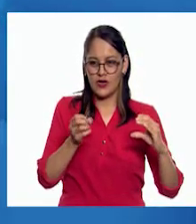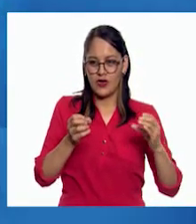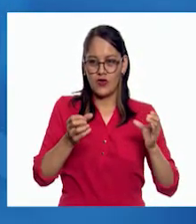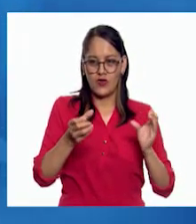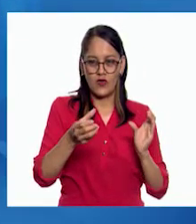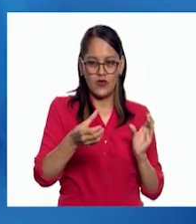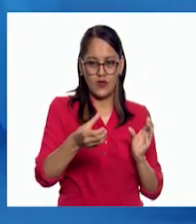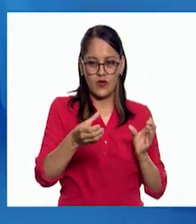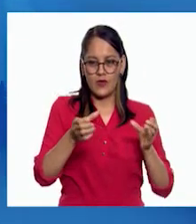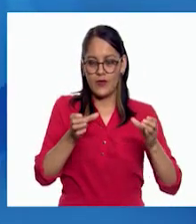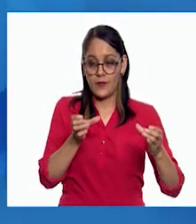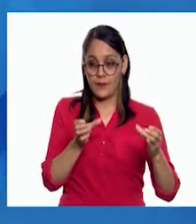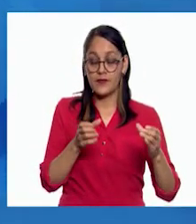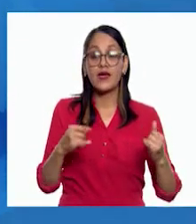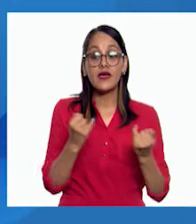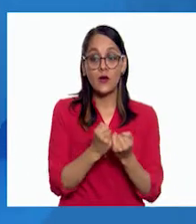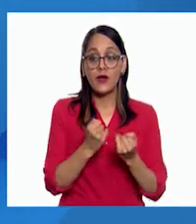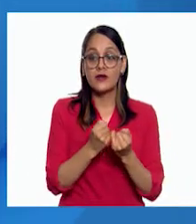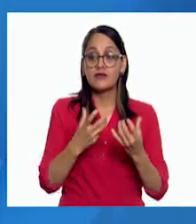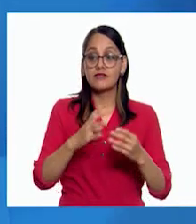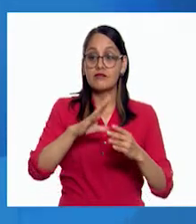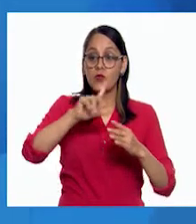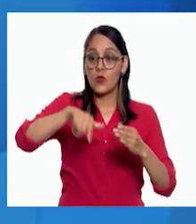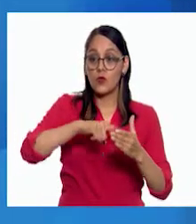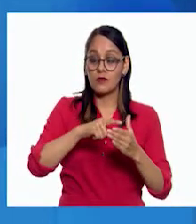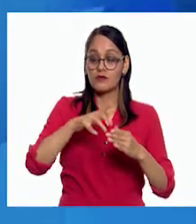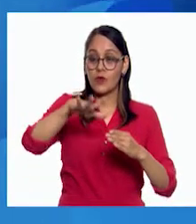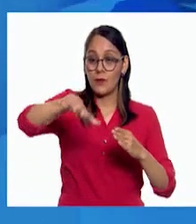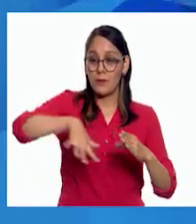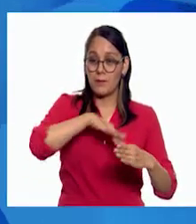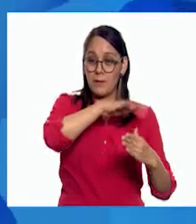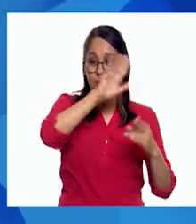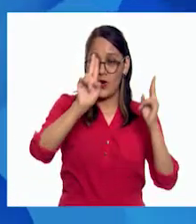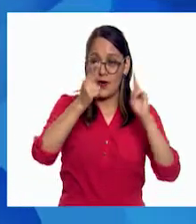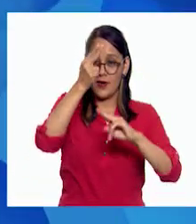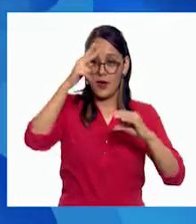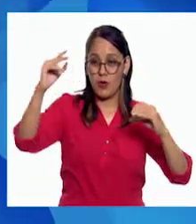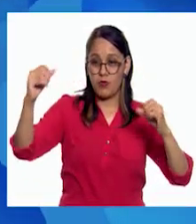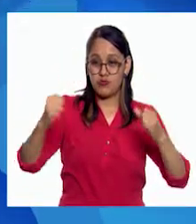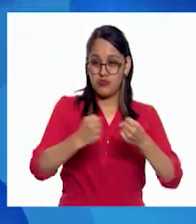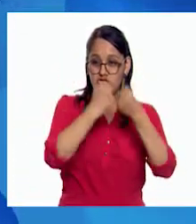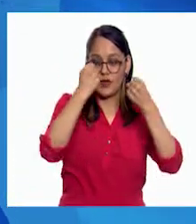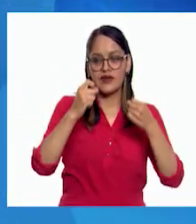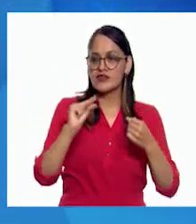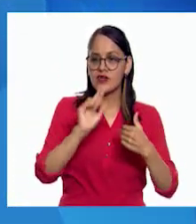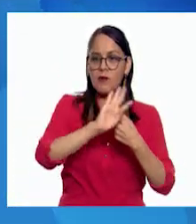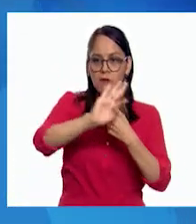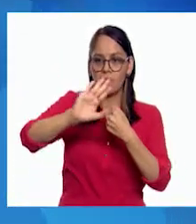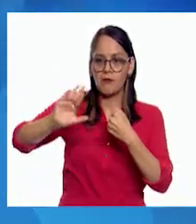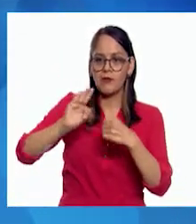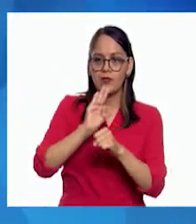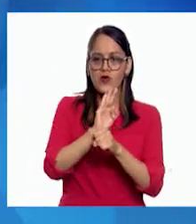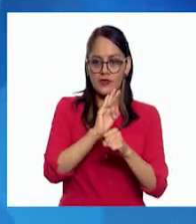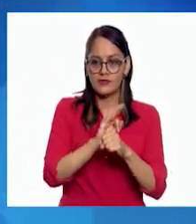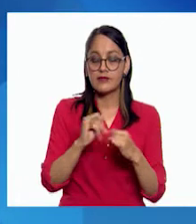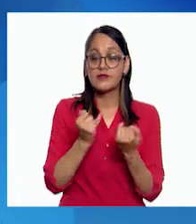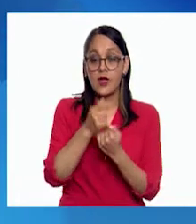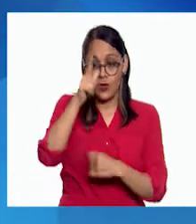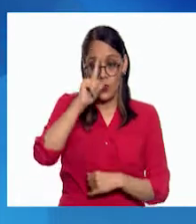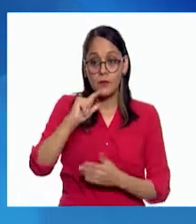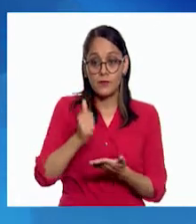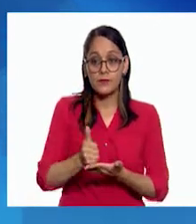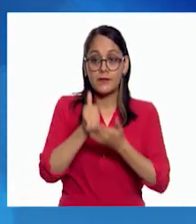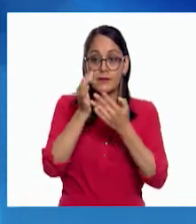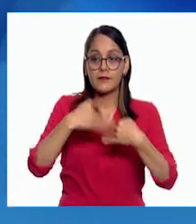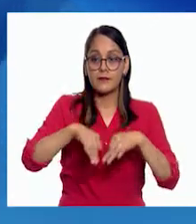protege de choques en el espacio. El choque que dio lugar al sistema Tierra-Luna pudo tener importancia